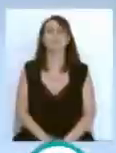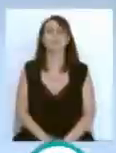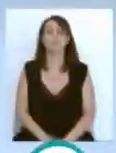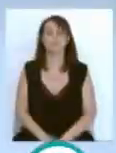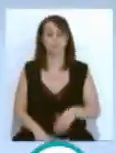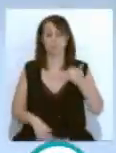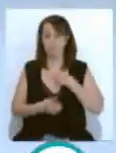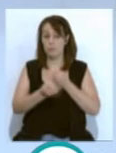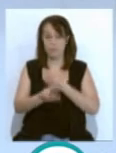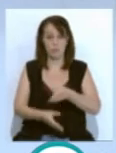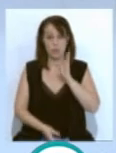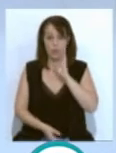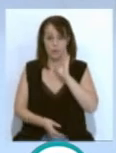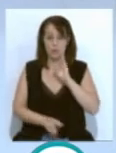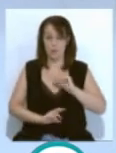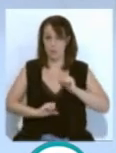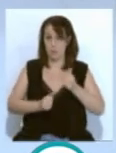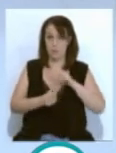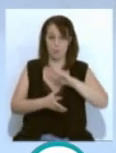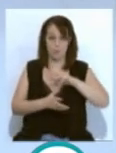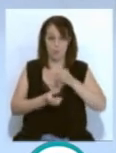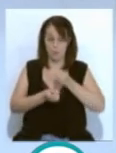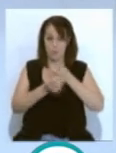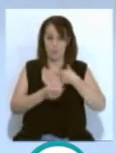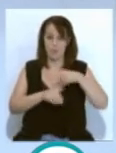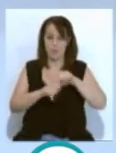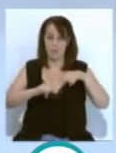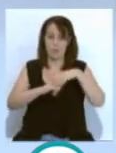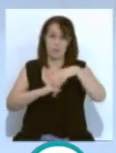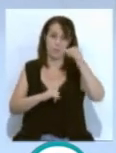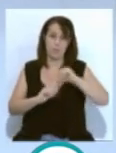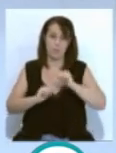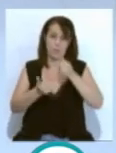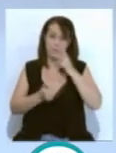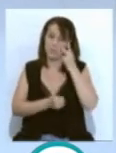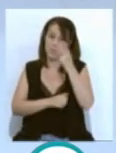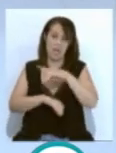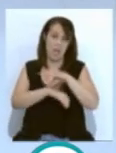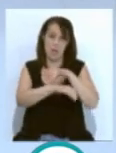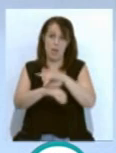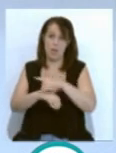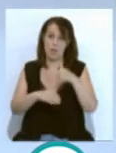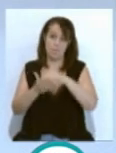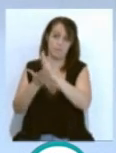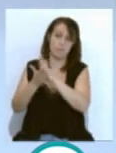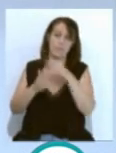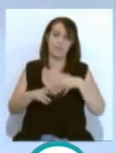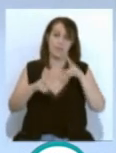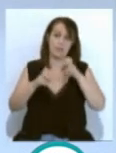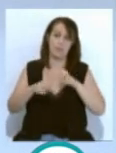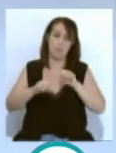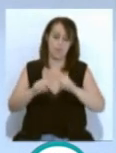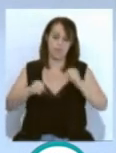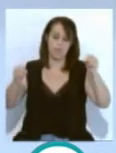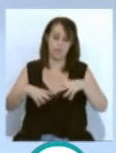Y ya lo comentábamos al comienzo de nuestro informativo. El Castillo de Santa Catalina inicia las visitas guiadas en la muestra sobre la explosión de